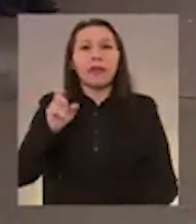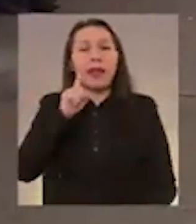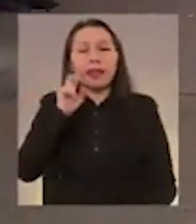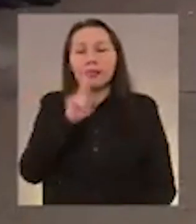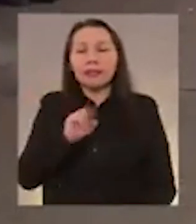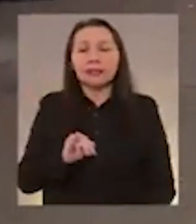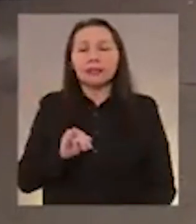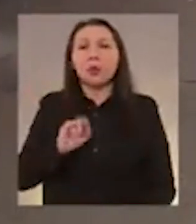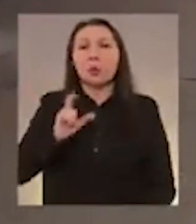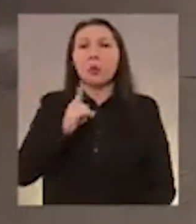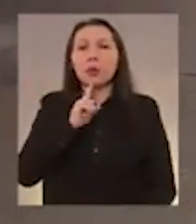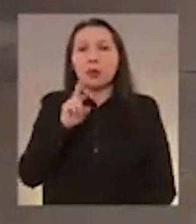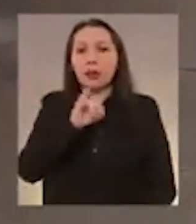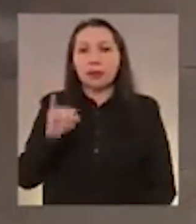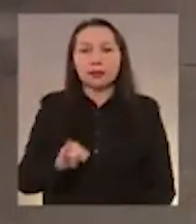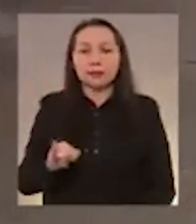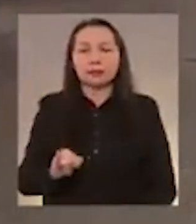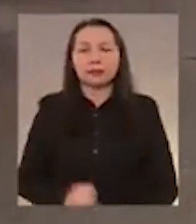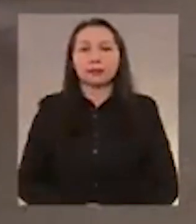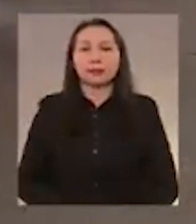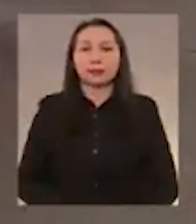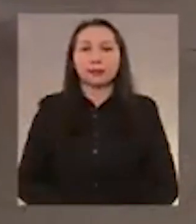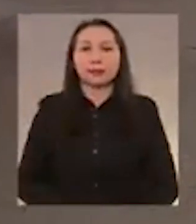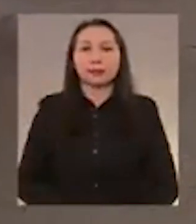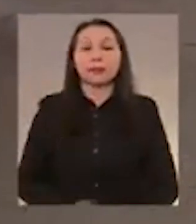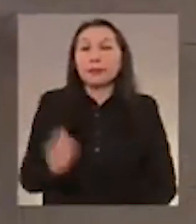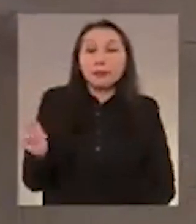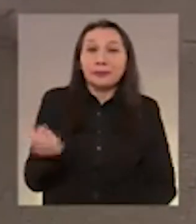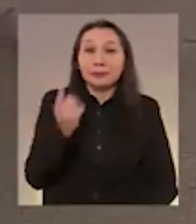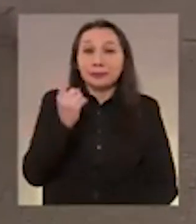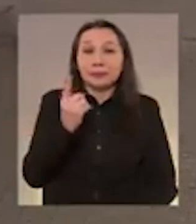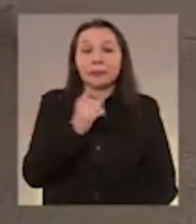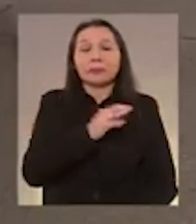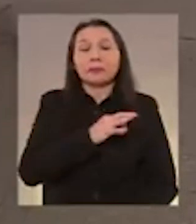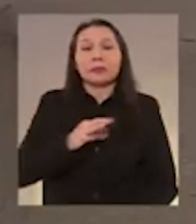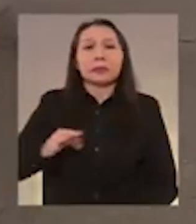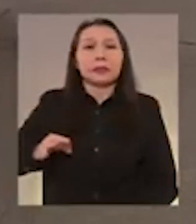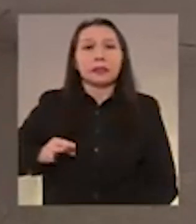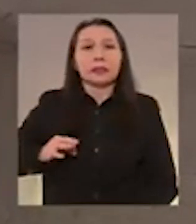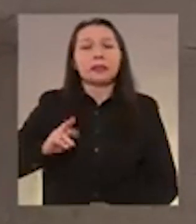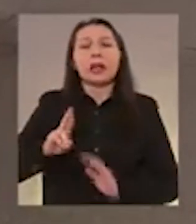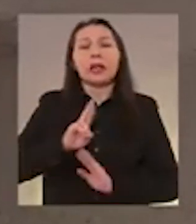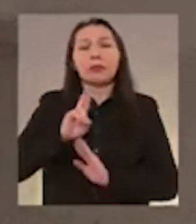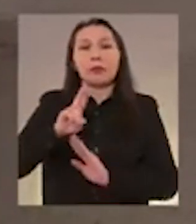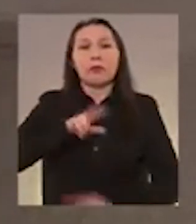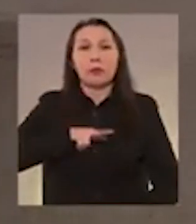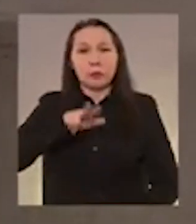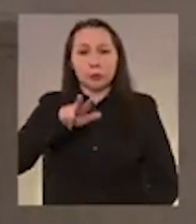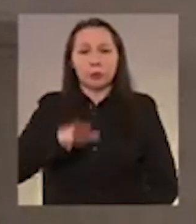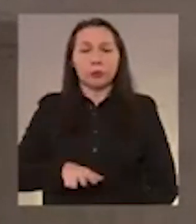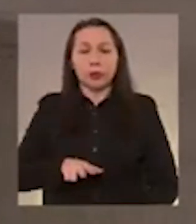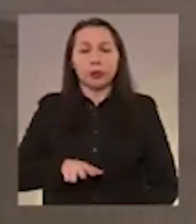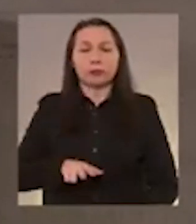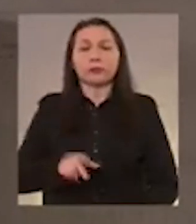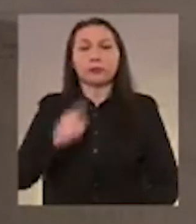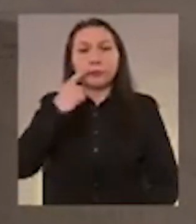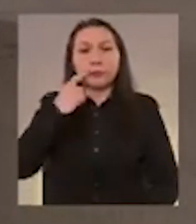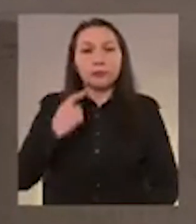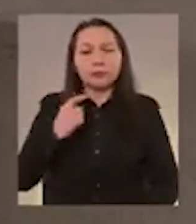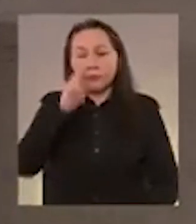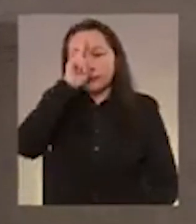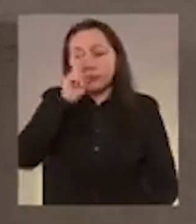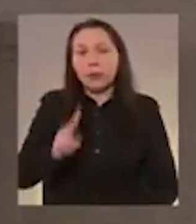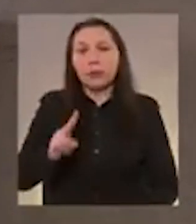A 50 años del golpe de estado de 1973 en el que fue derrocado el presidente Salvador Allende, se llevó a cabo la